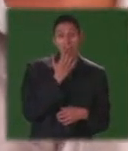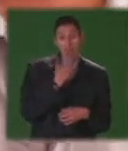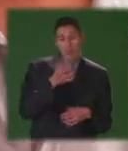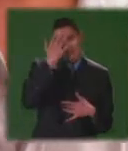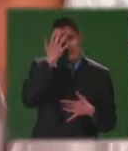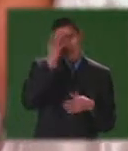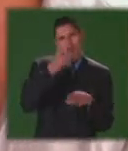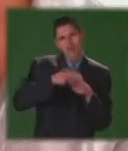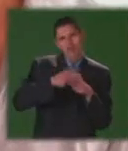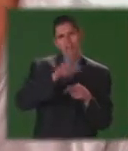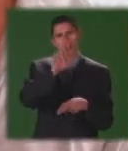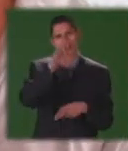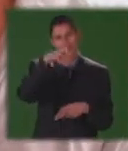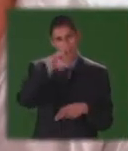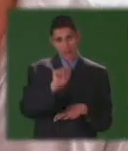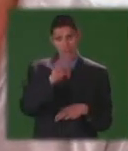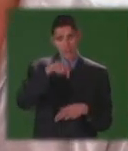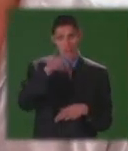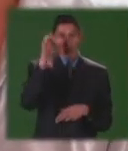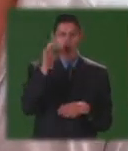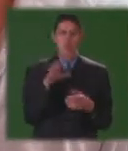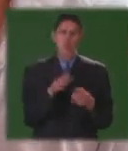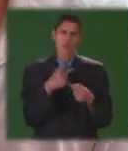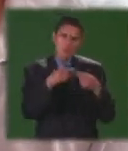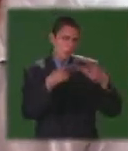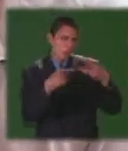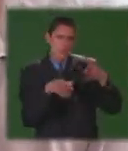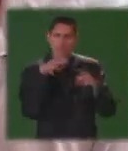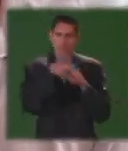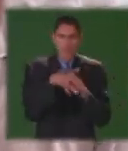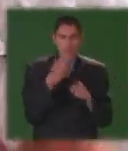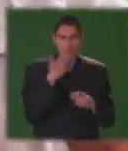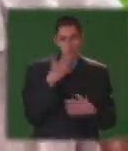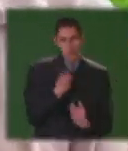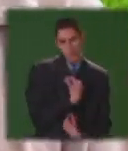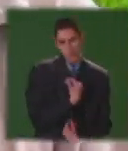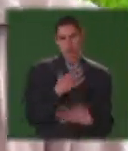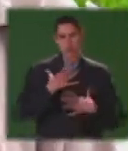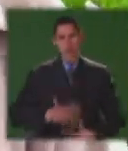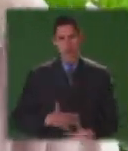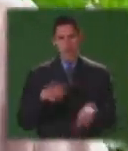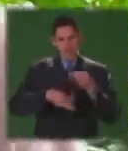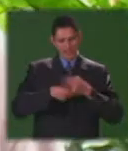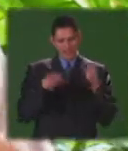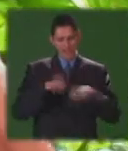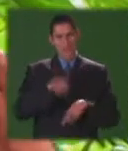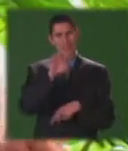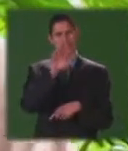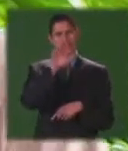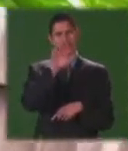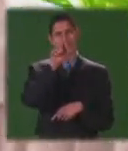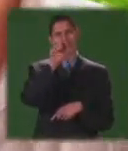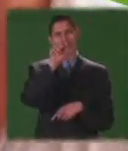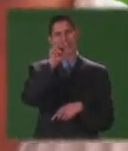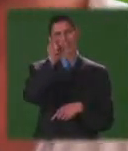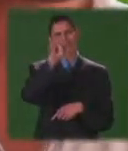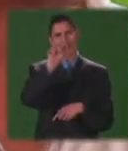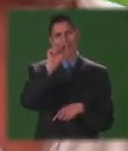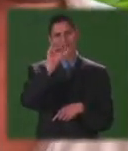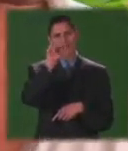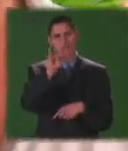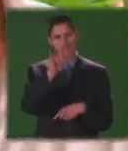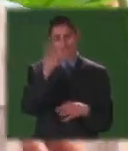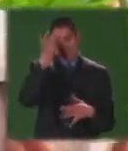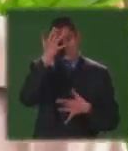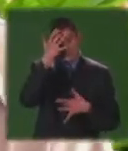lepra en Colombia es hablar de innumerables cosas. Las malformaciones físicas, la elefancía, que fue lo primero que se